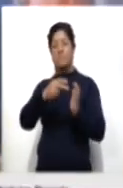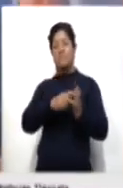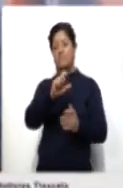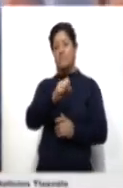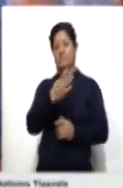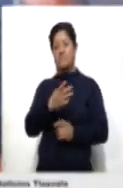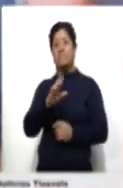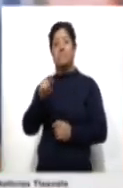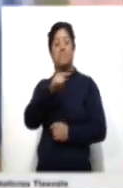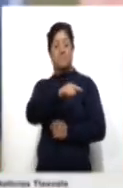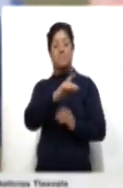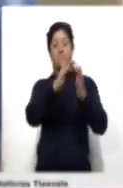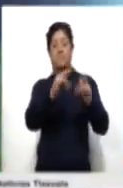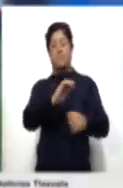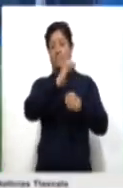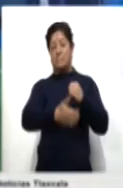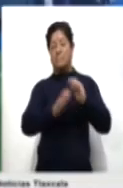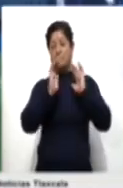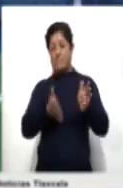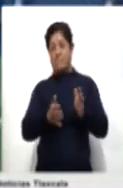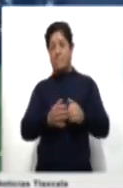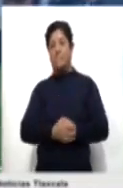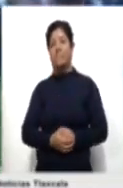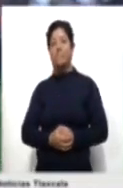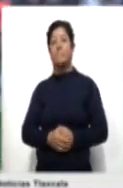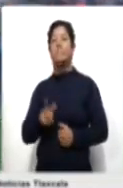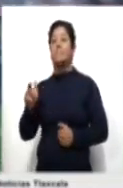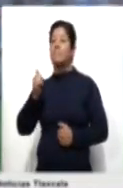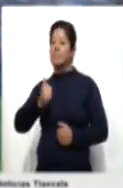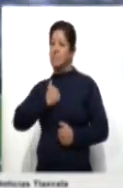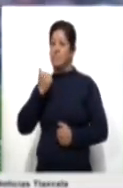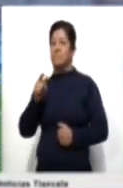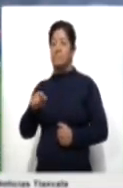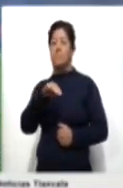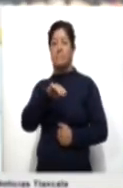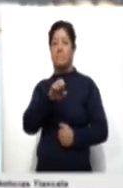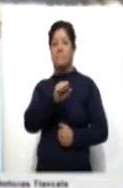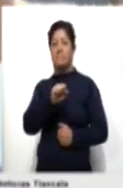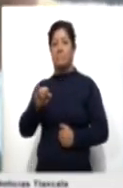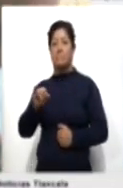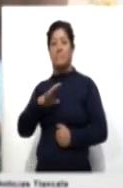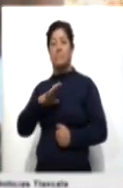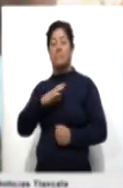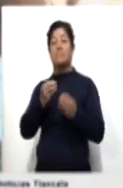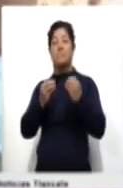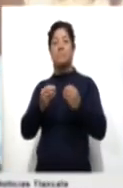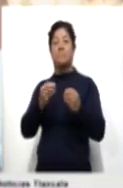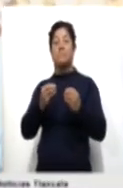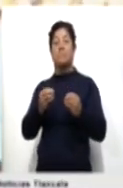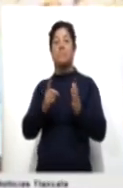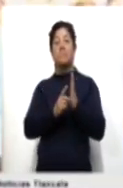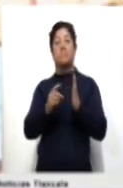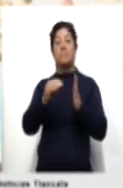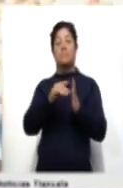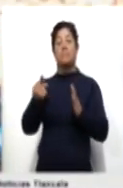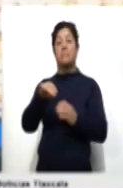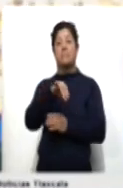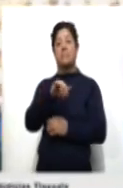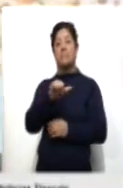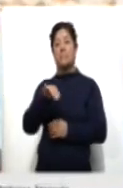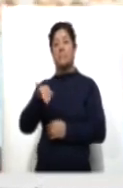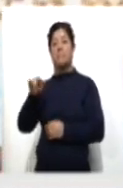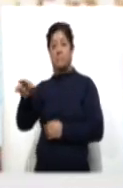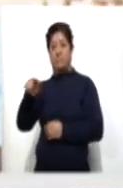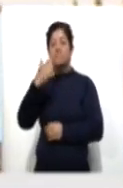el vínculo de Messi con el PSG. Quiere aprovechar que Messi tiene varios apartamentos de lujo en Miami como una tentación para que